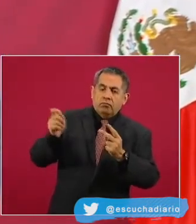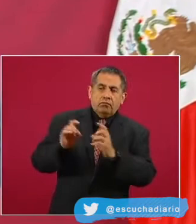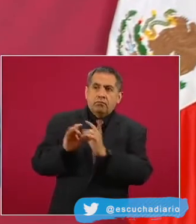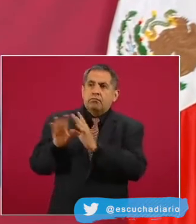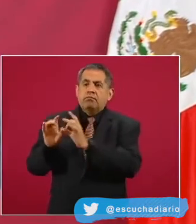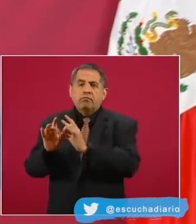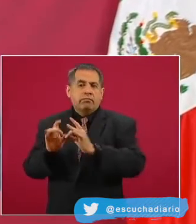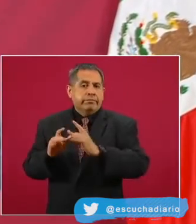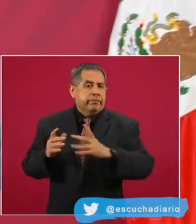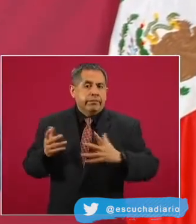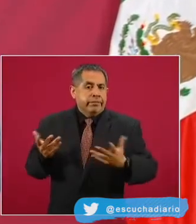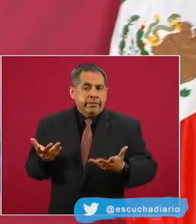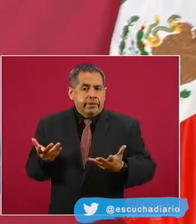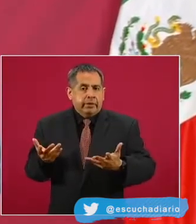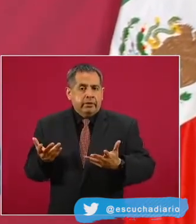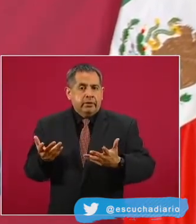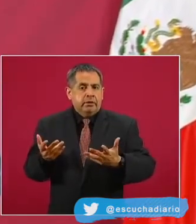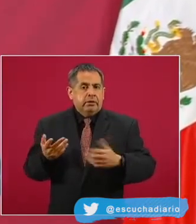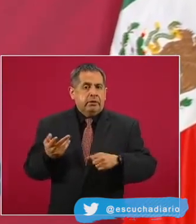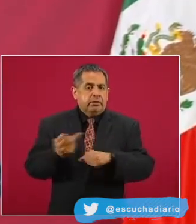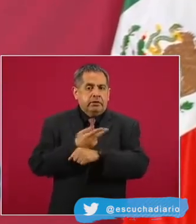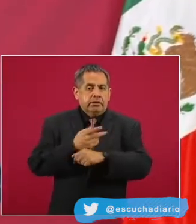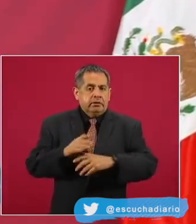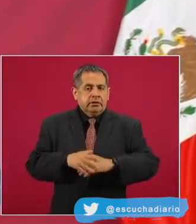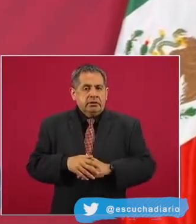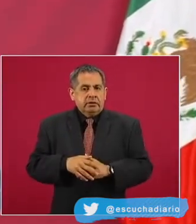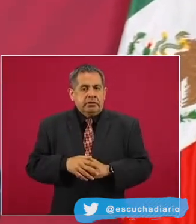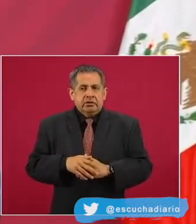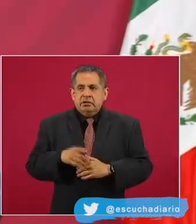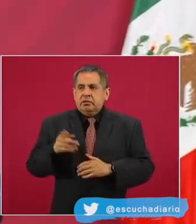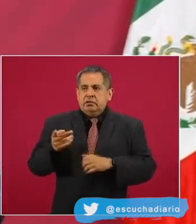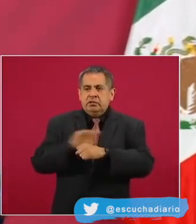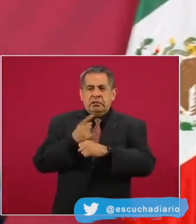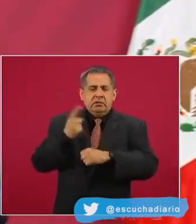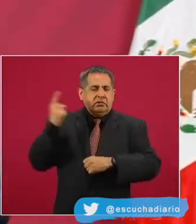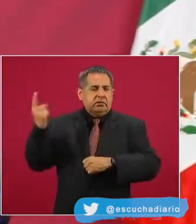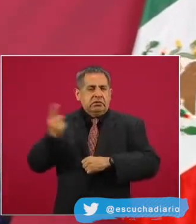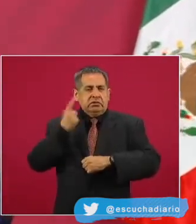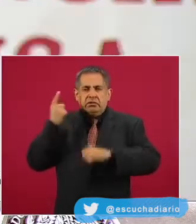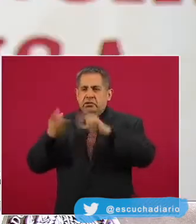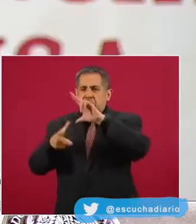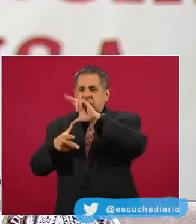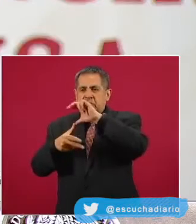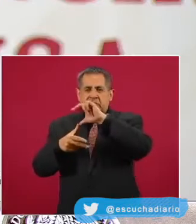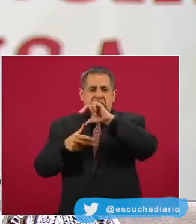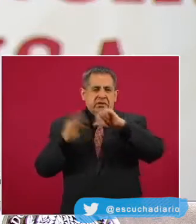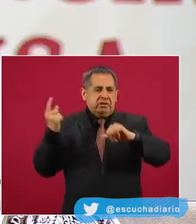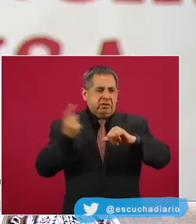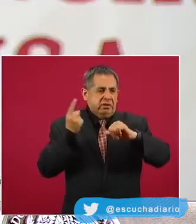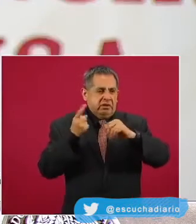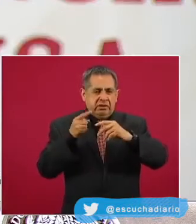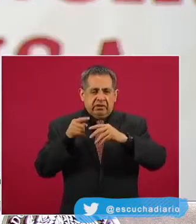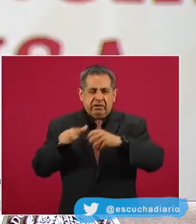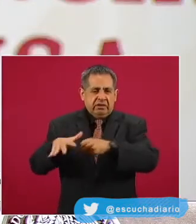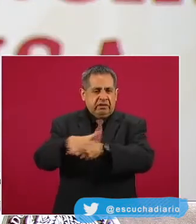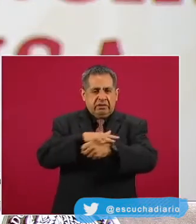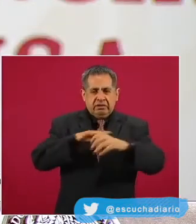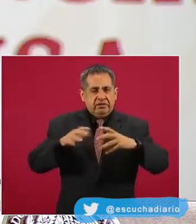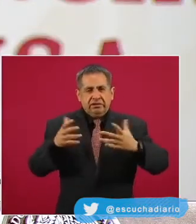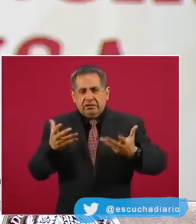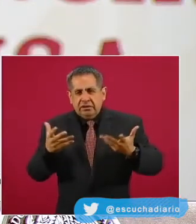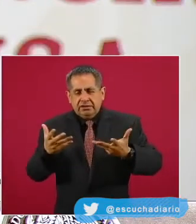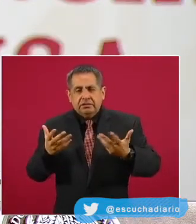tenía una categoría de cuatro. Disminuyó su intensidad después de su paso por Cozumel a categoría tres. Se trabaja ya en la